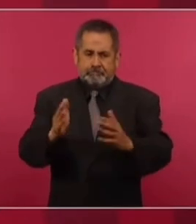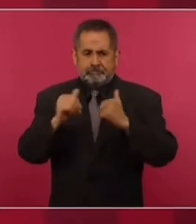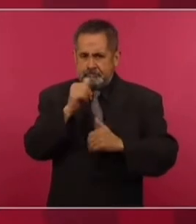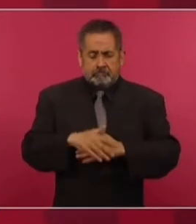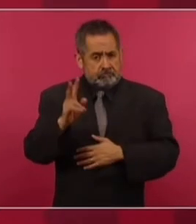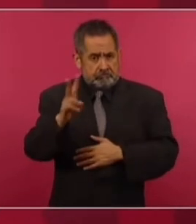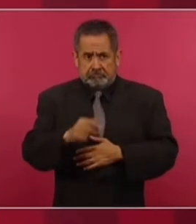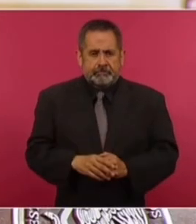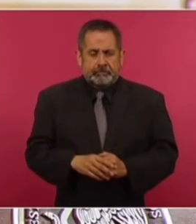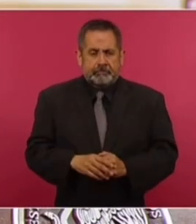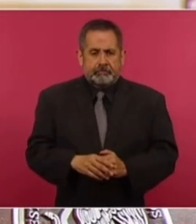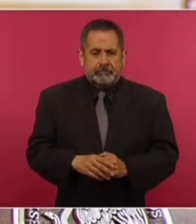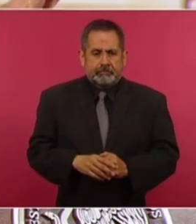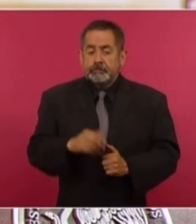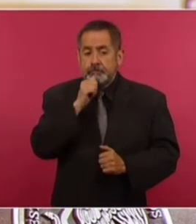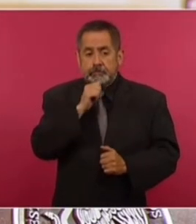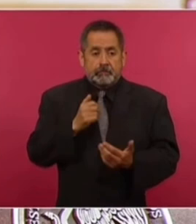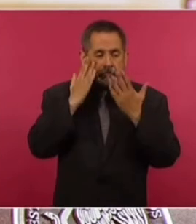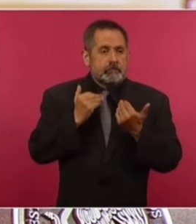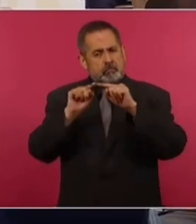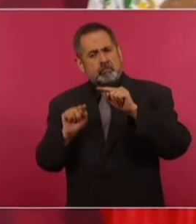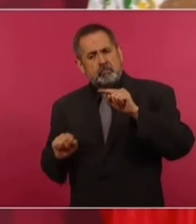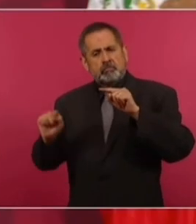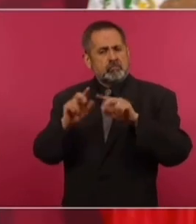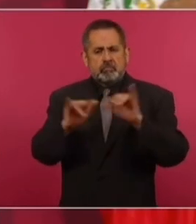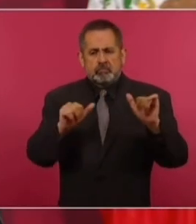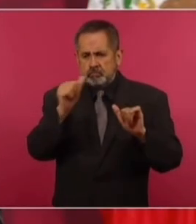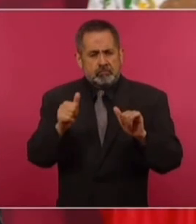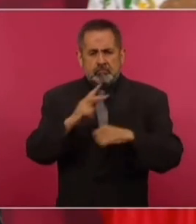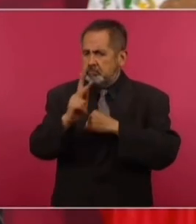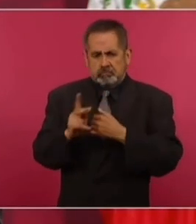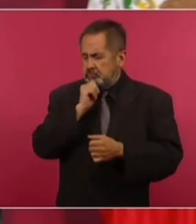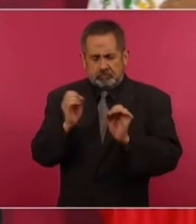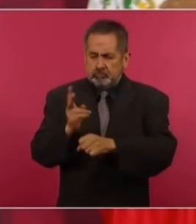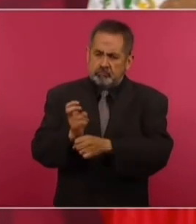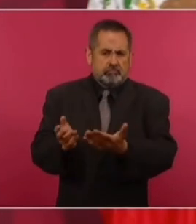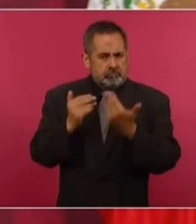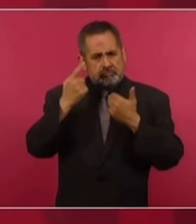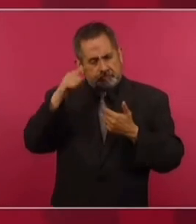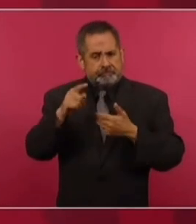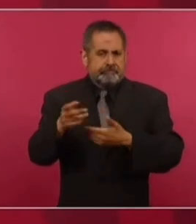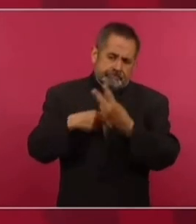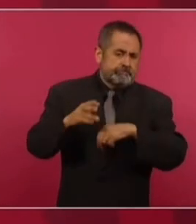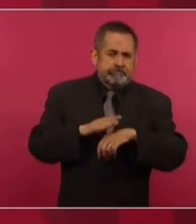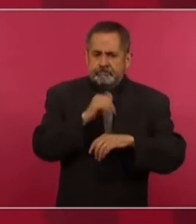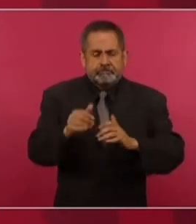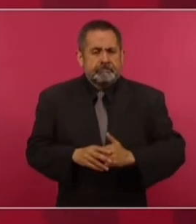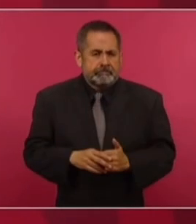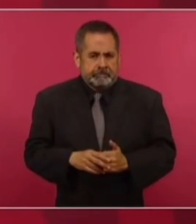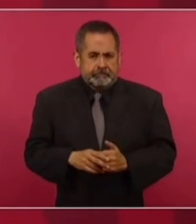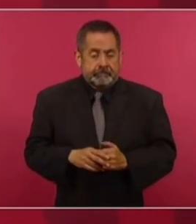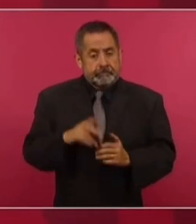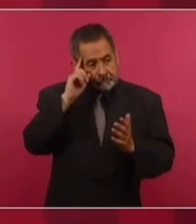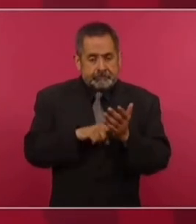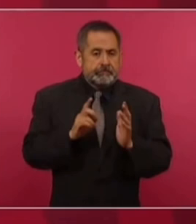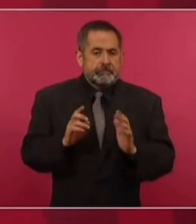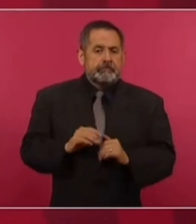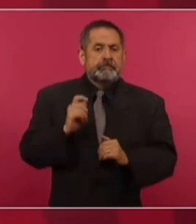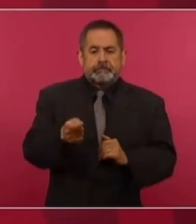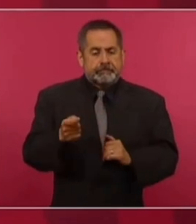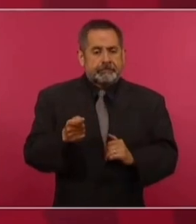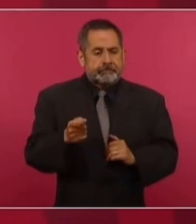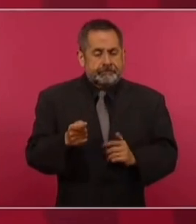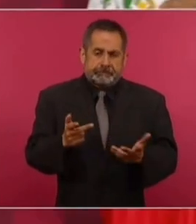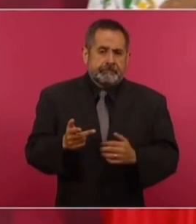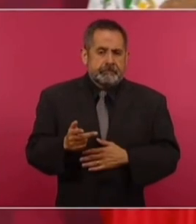Y es cierto, todavía no hay invitaciones. Ningún mandatario ha recibido invitación. Y creo que esto es